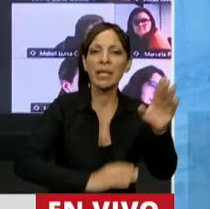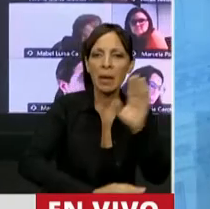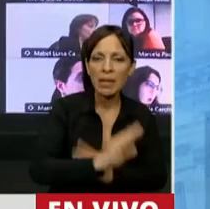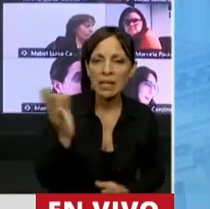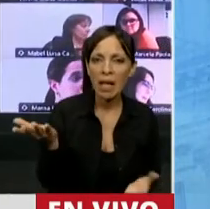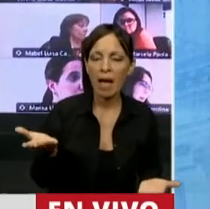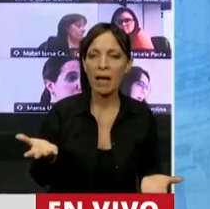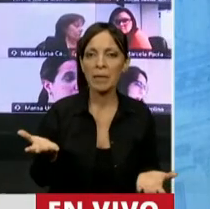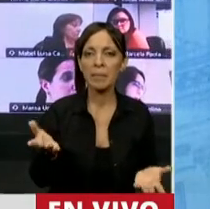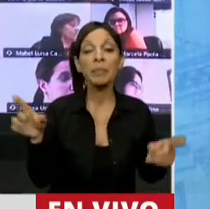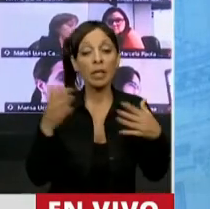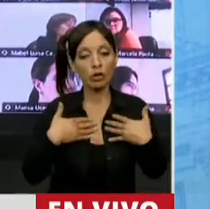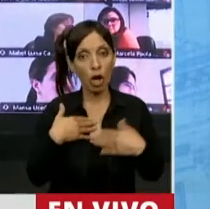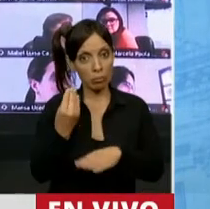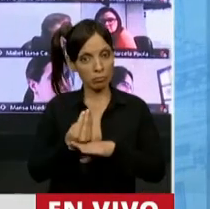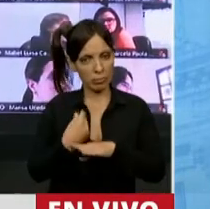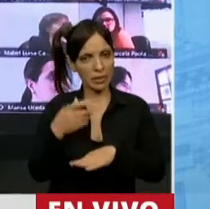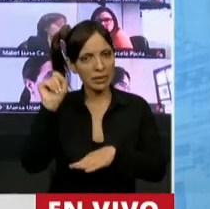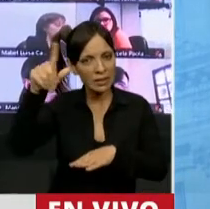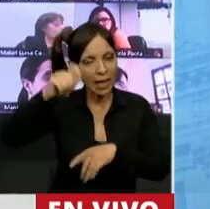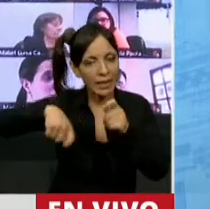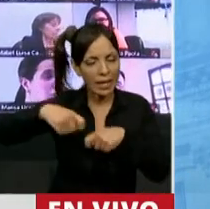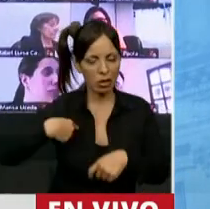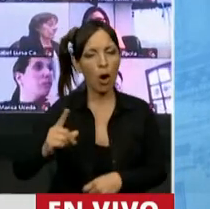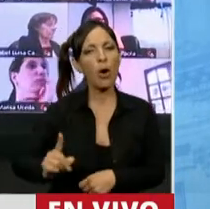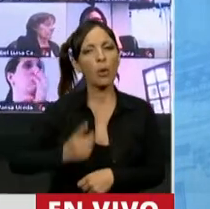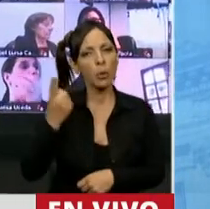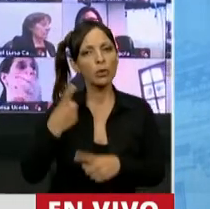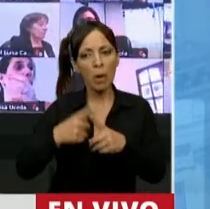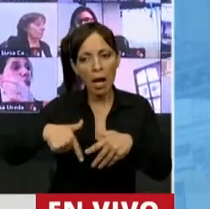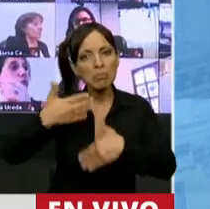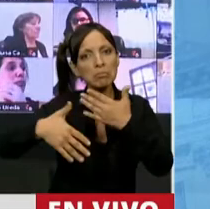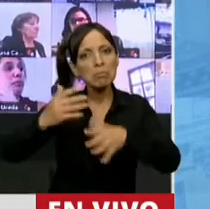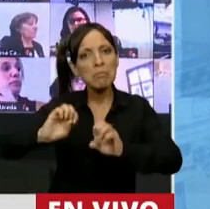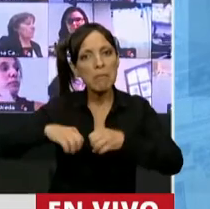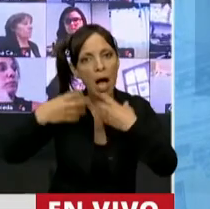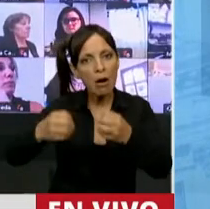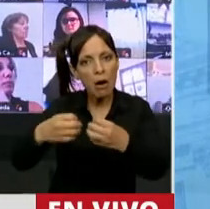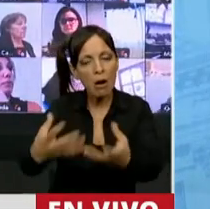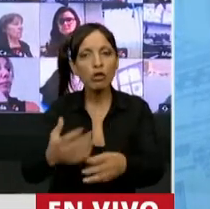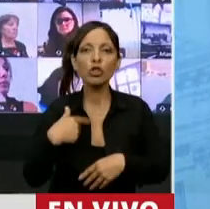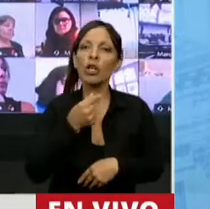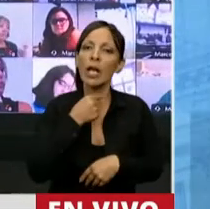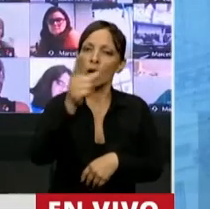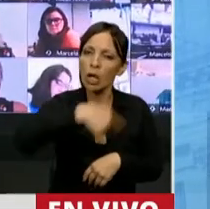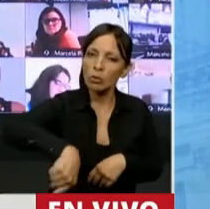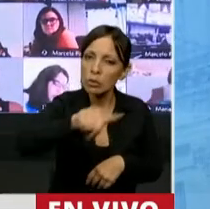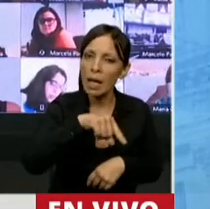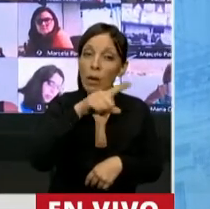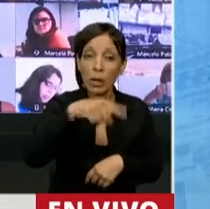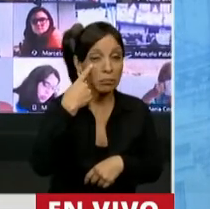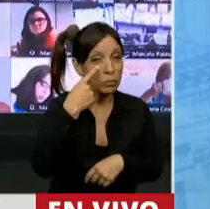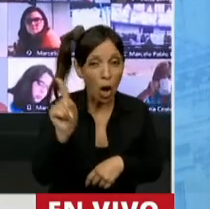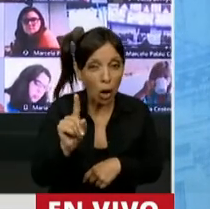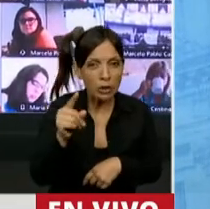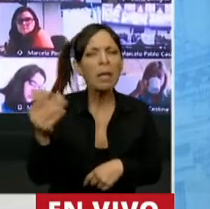Y también como santiaguéña con mucho orgullo por todas las mejoras que tienen mis provincias. Yo los invito a todos los que no conocen